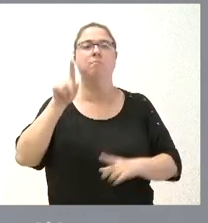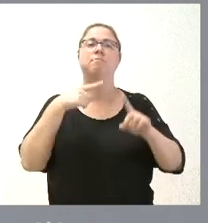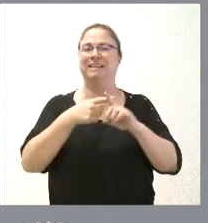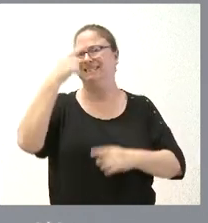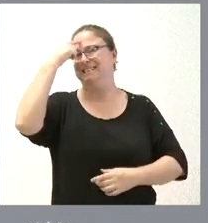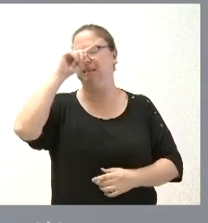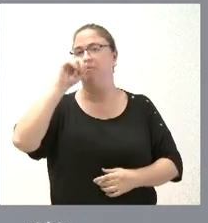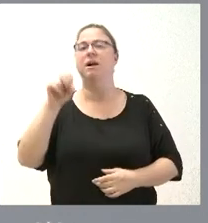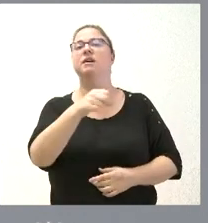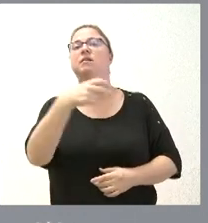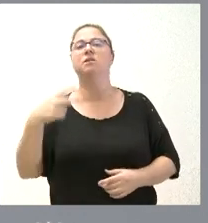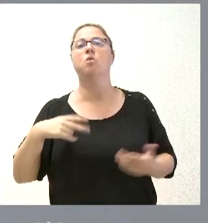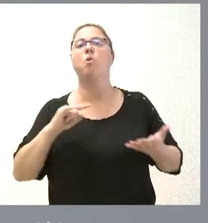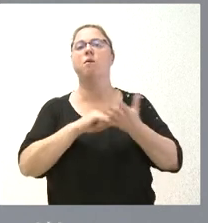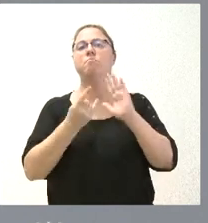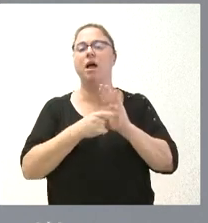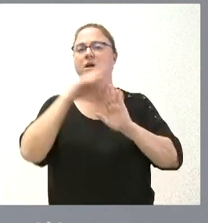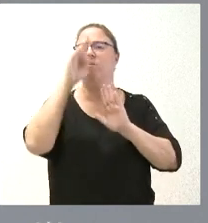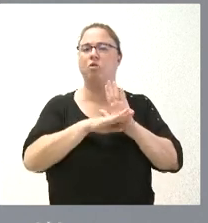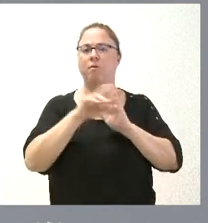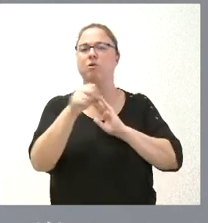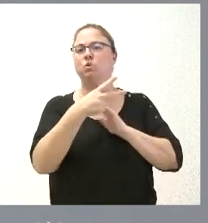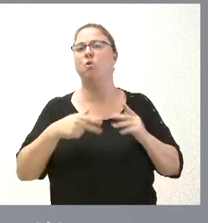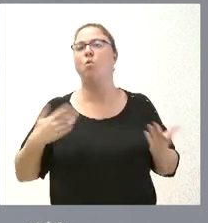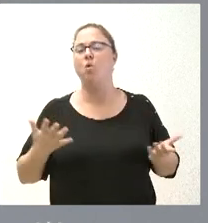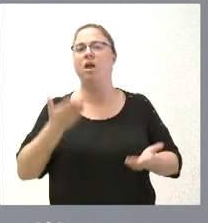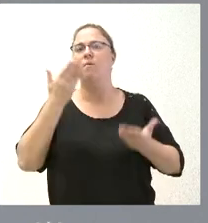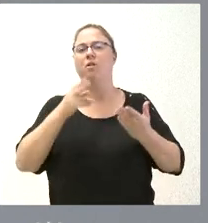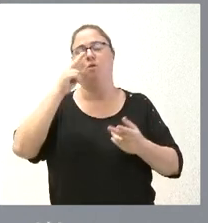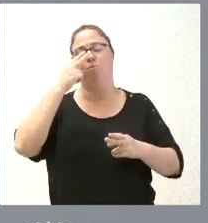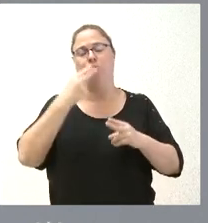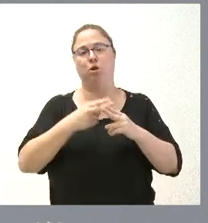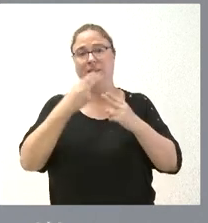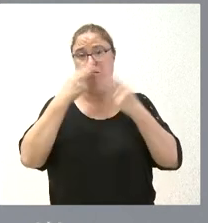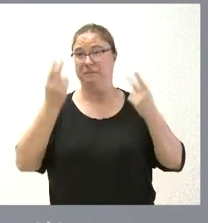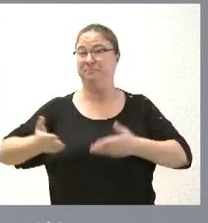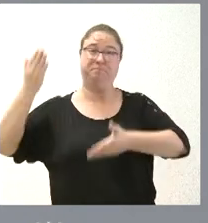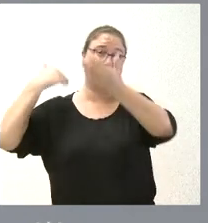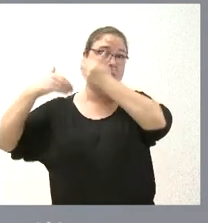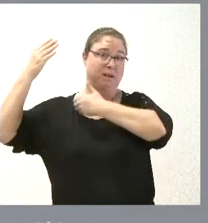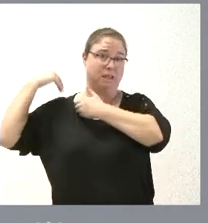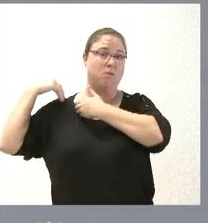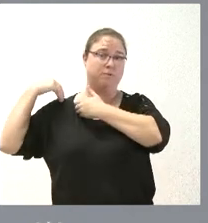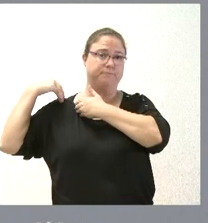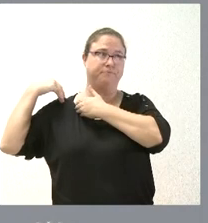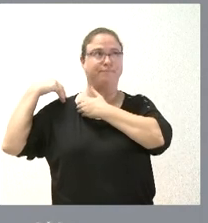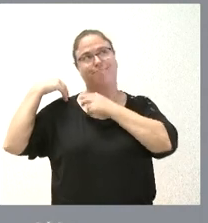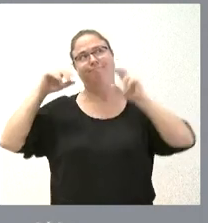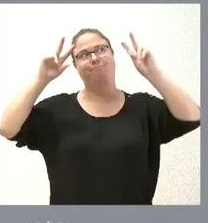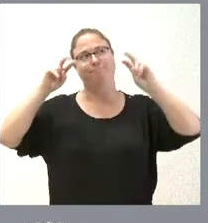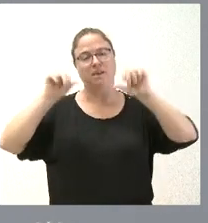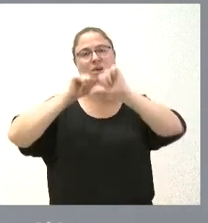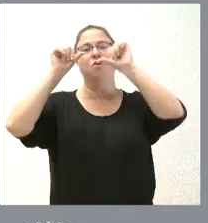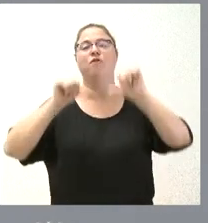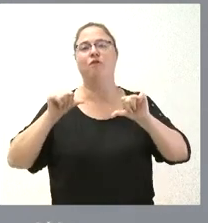también cuál es el resultado de esos planes y programas y la evaluación de las políticas públicas. En el pasado, o digamos de la forma tradicional,